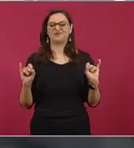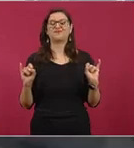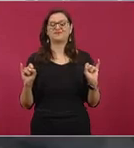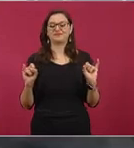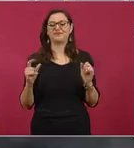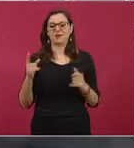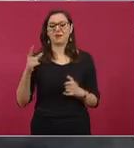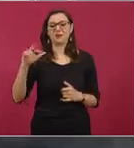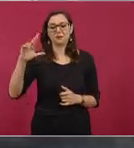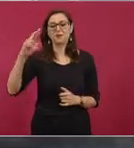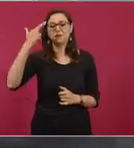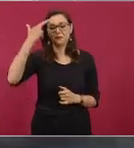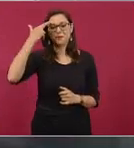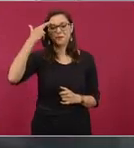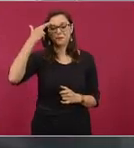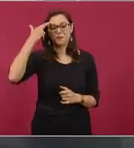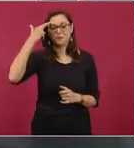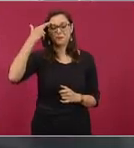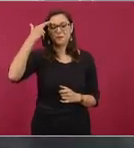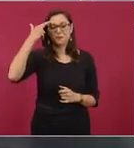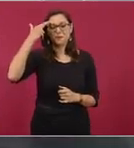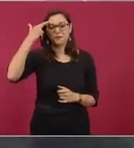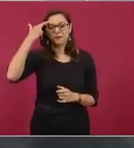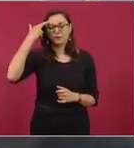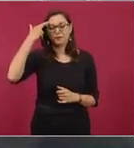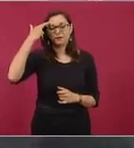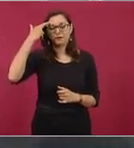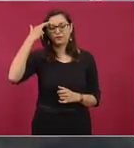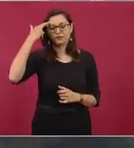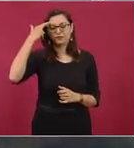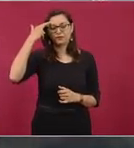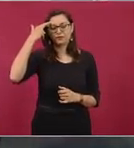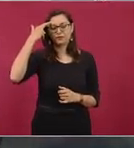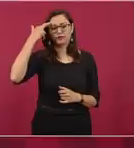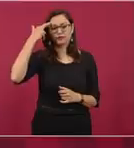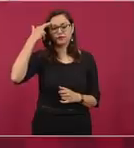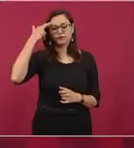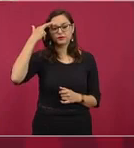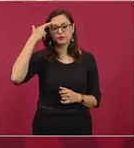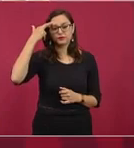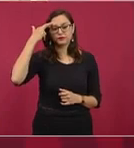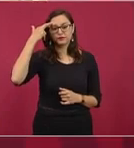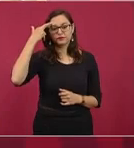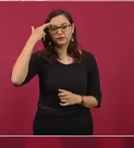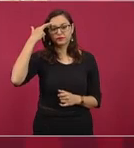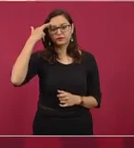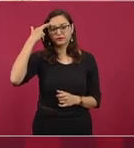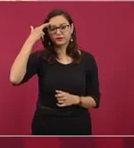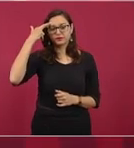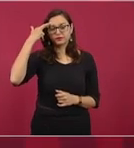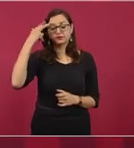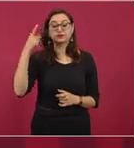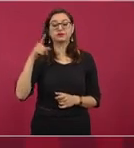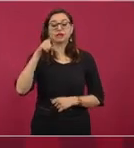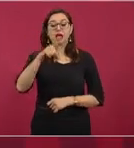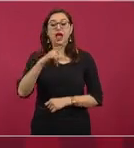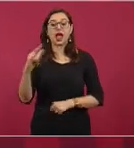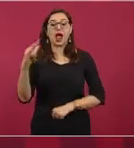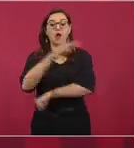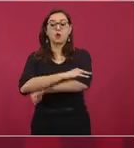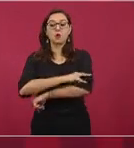2 del aeropuerto,